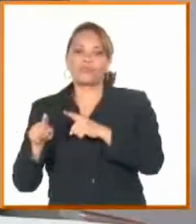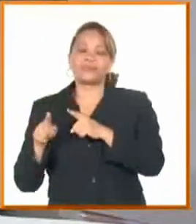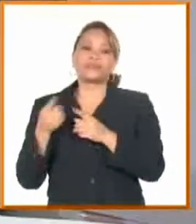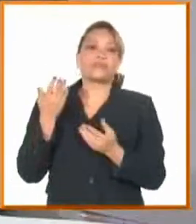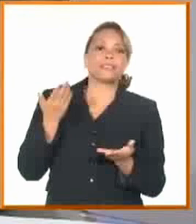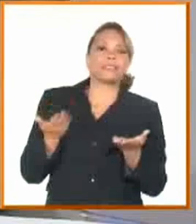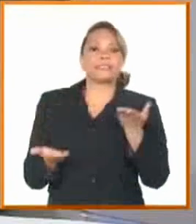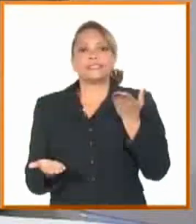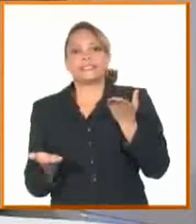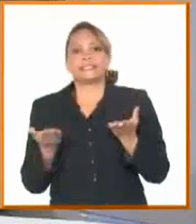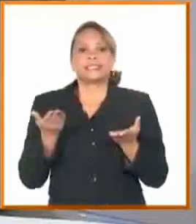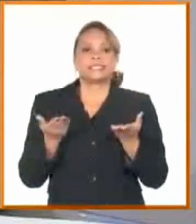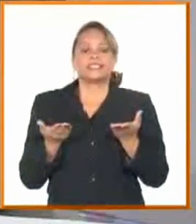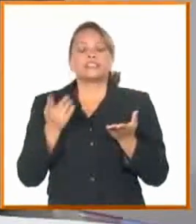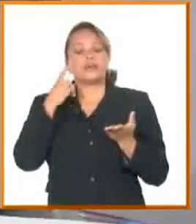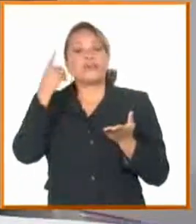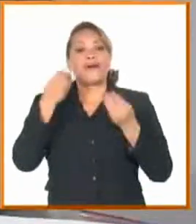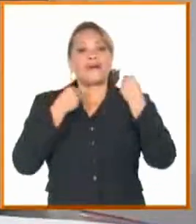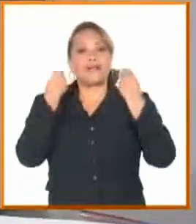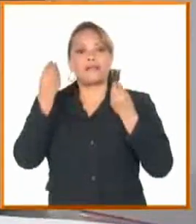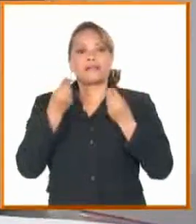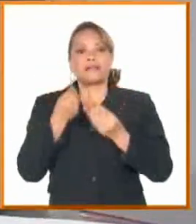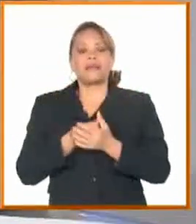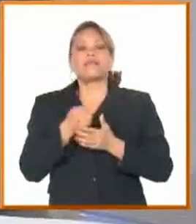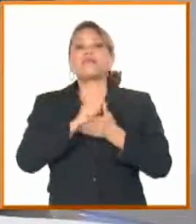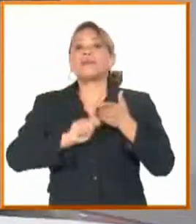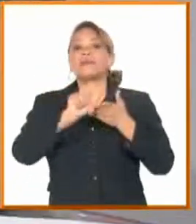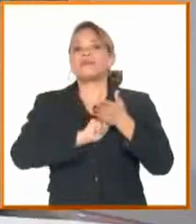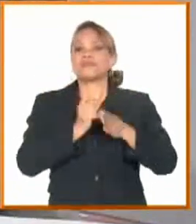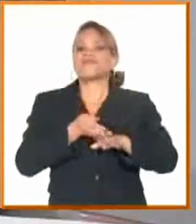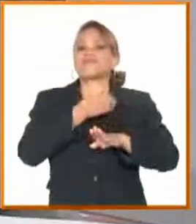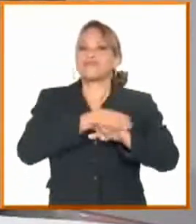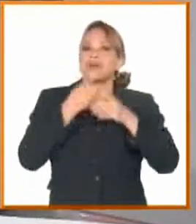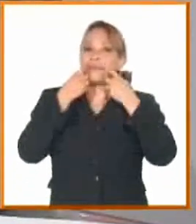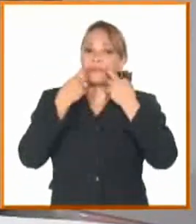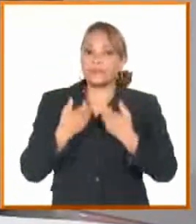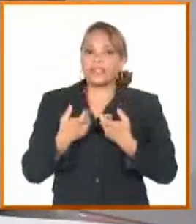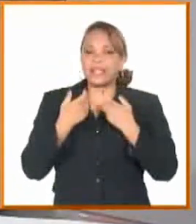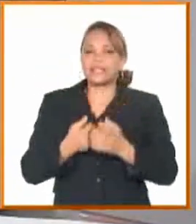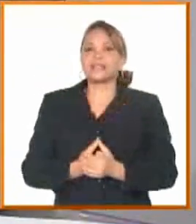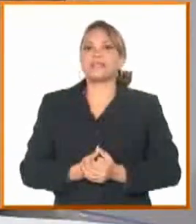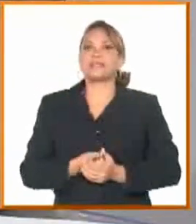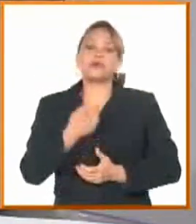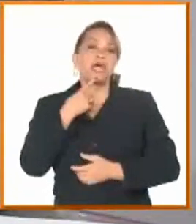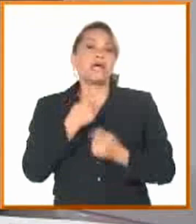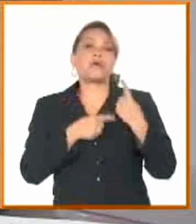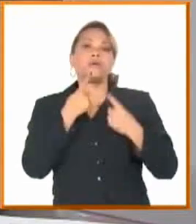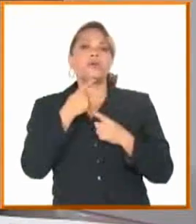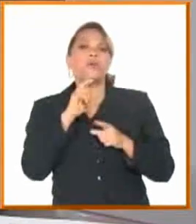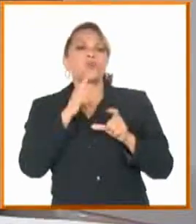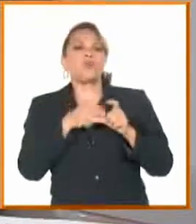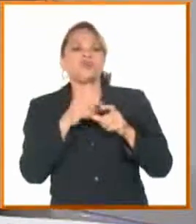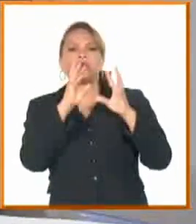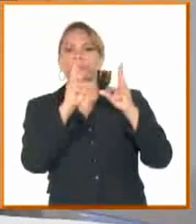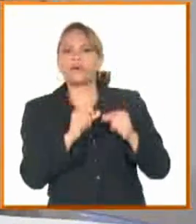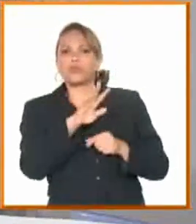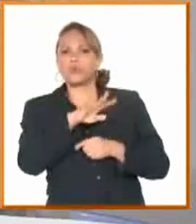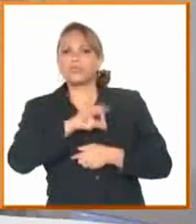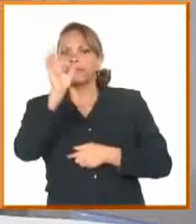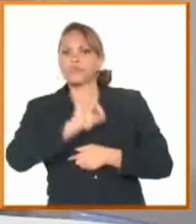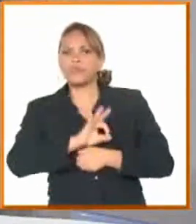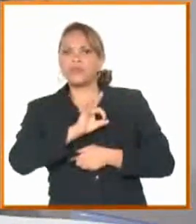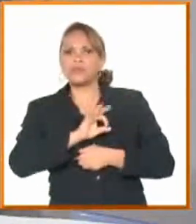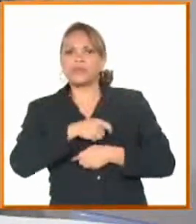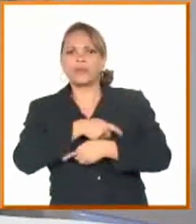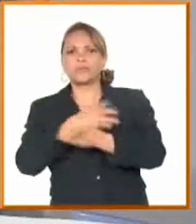Entonces, esto no es, por eso es que yo hablo de la planificación, importancia. Sí, no es una cosa que tú digas, bueno, ¿cuánto combustible tengo? El 40%? El 40